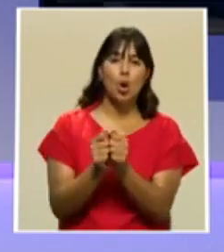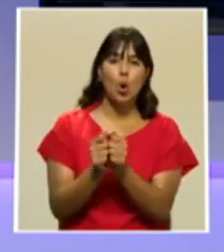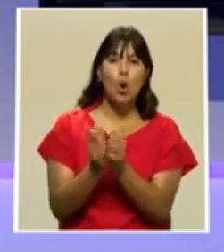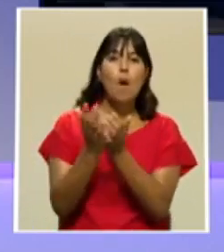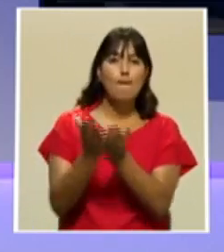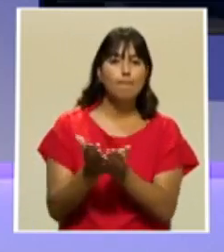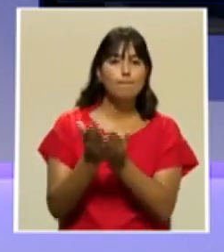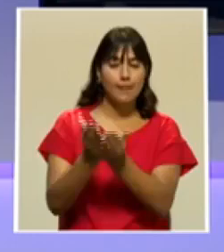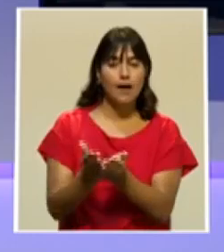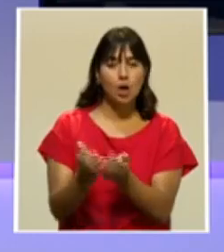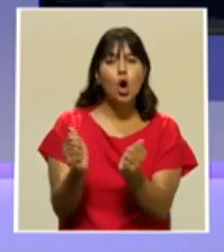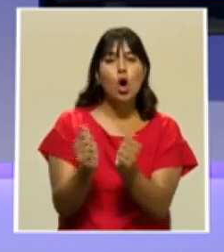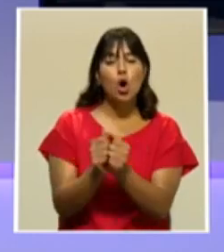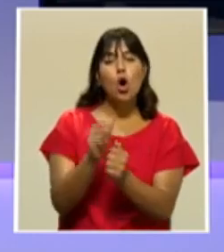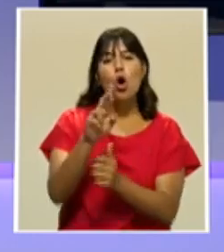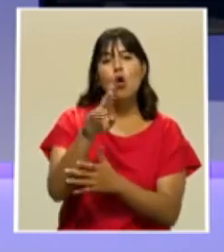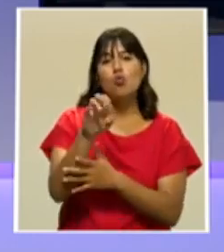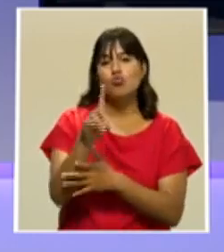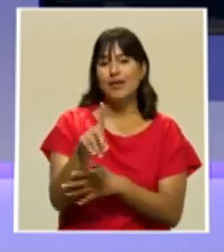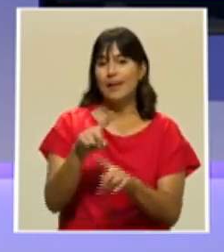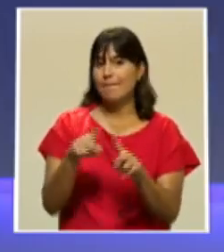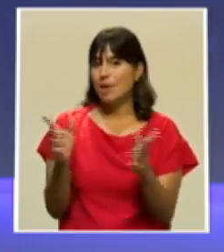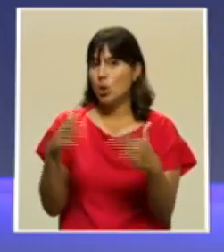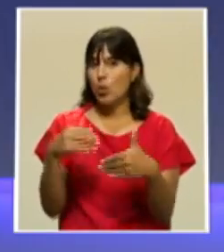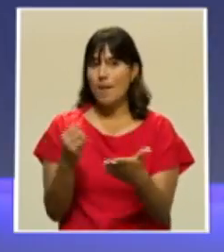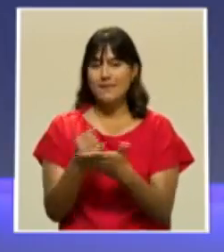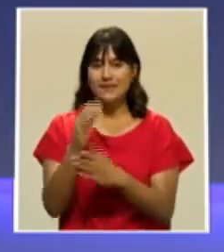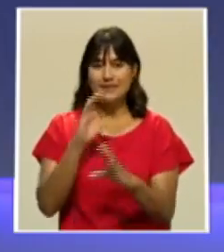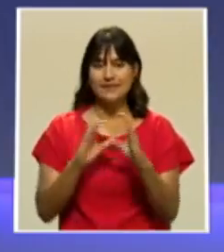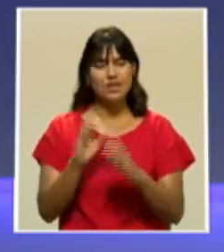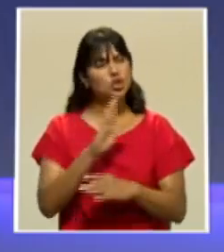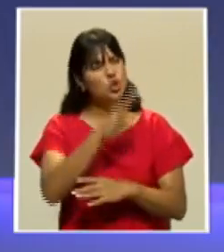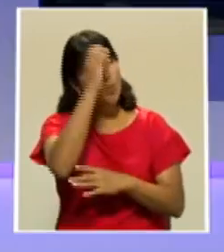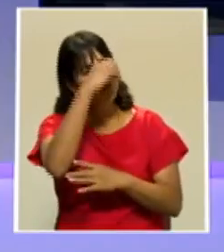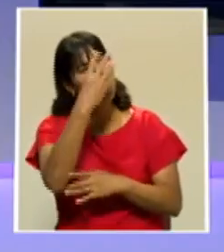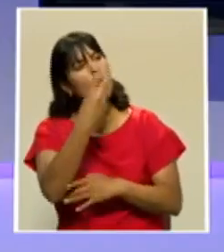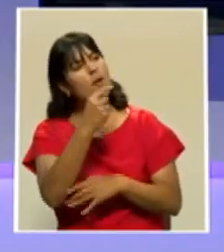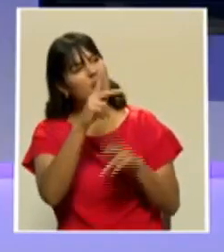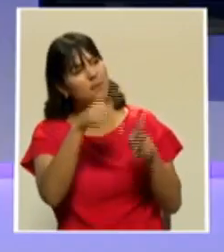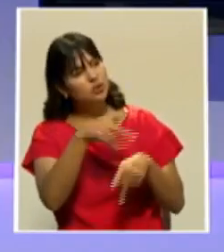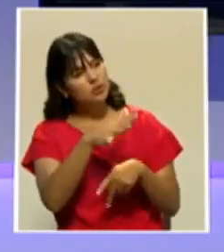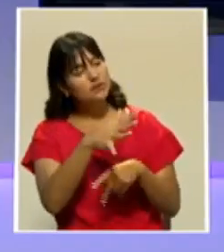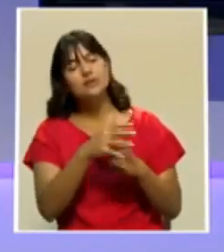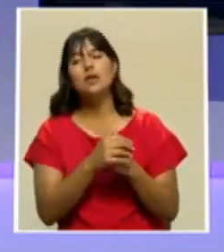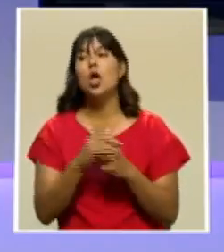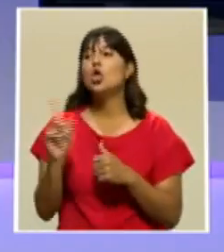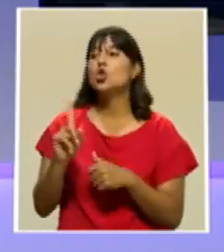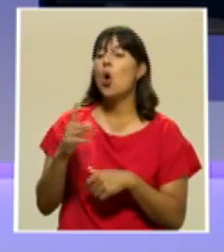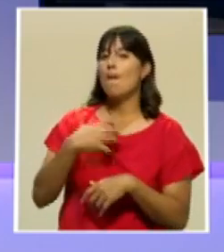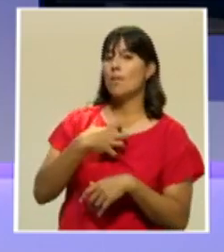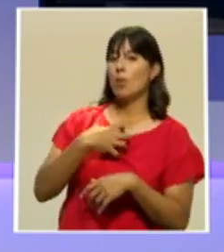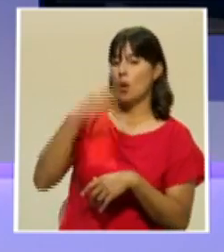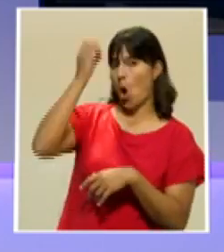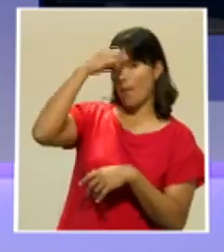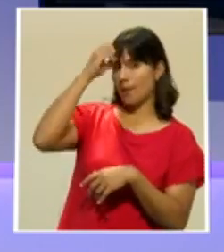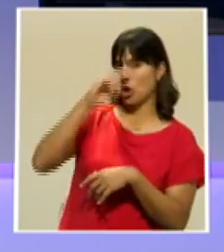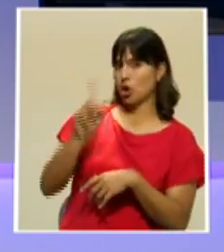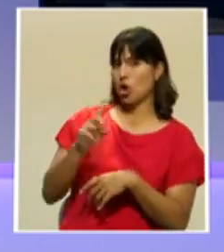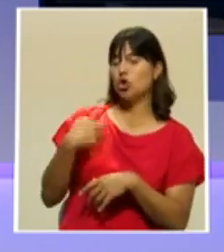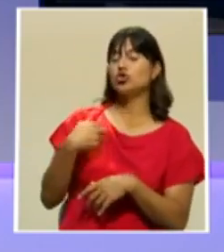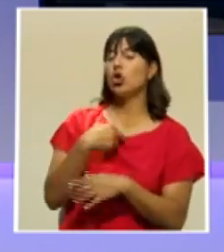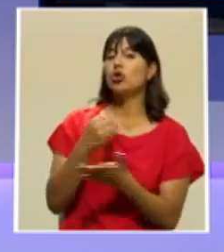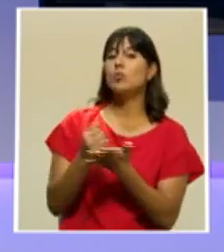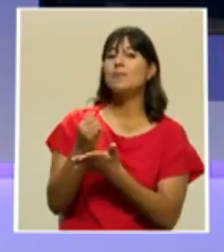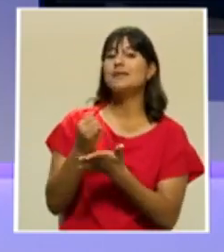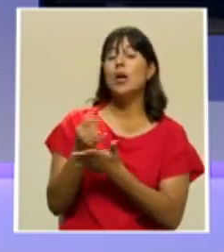que lo respalde. ¿En la opinión de ustedes cuánta gente se dedica a la pesca de arrastre? No es ni siquiera nuestra opinión. Hay un estudio de la Escuela de Economía de la